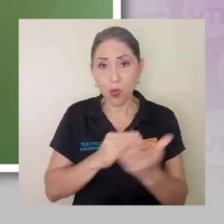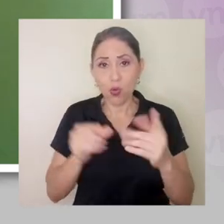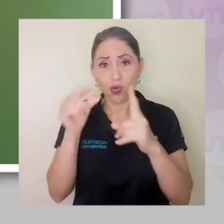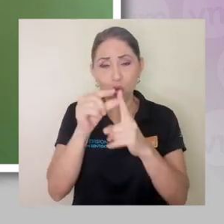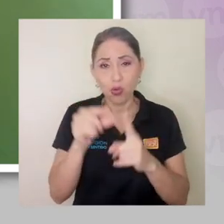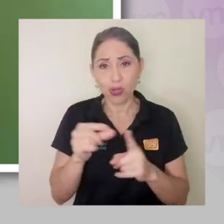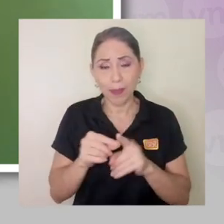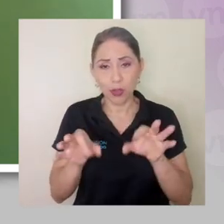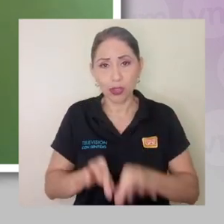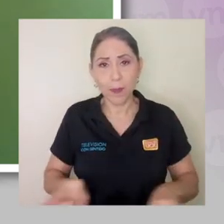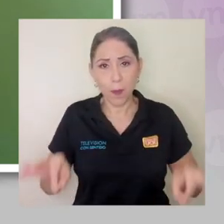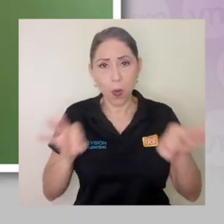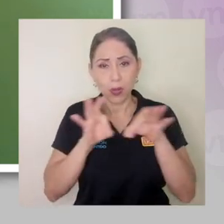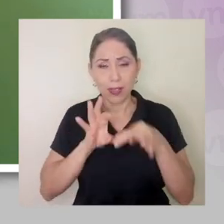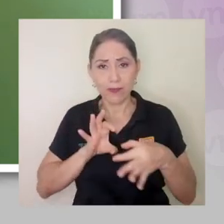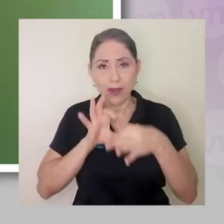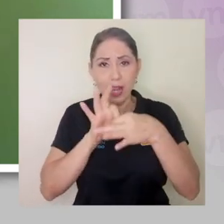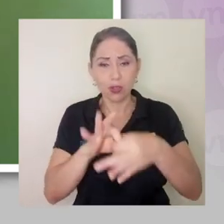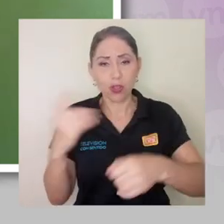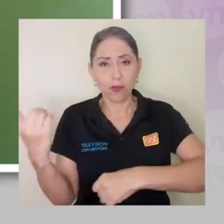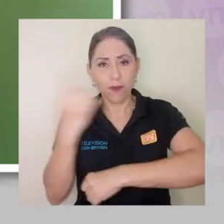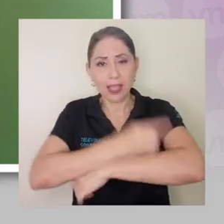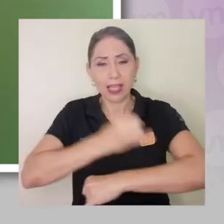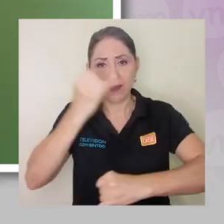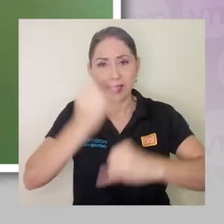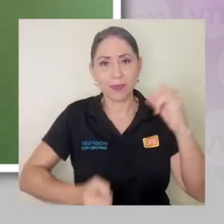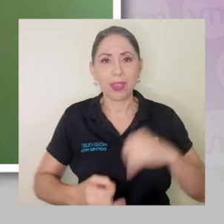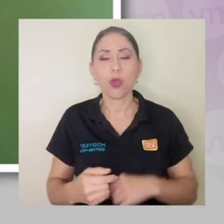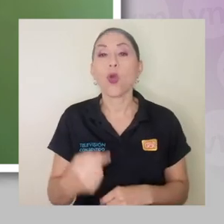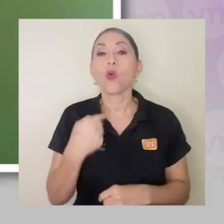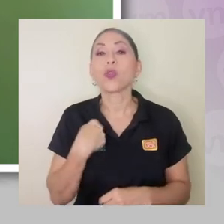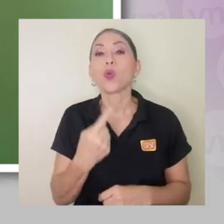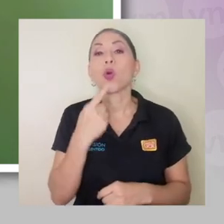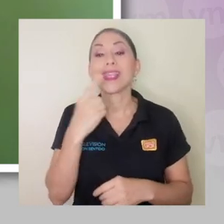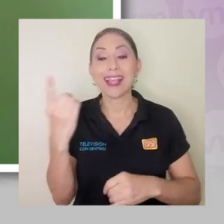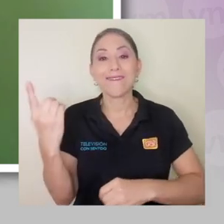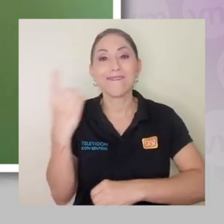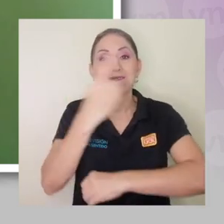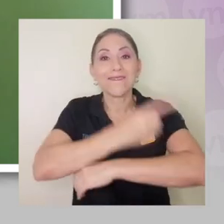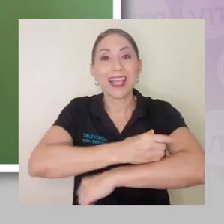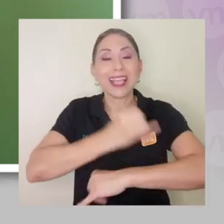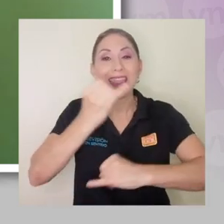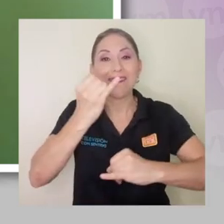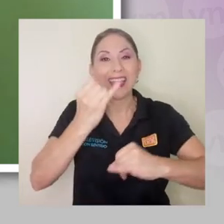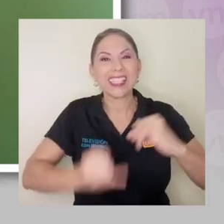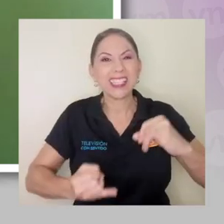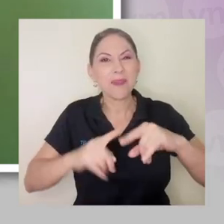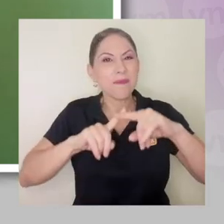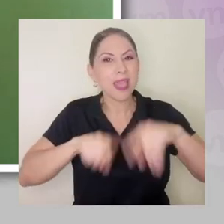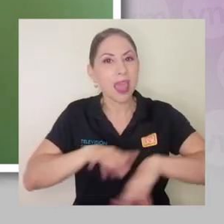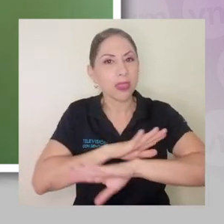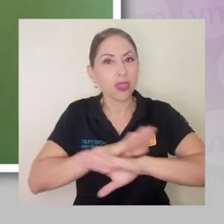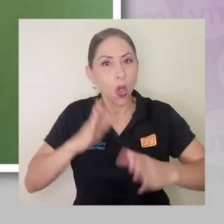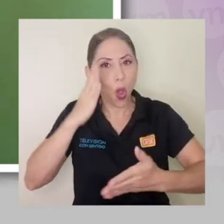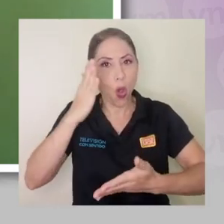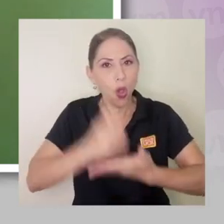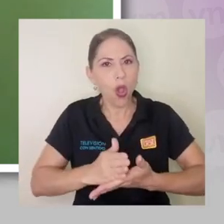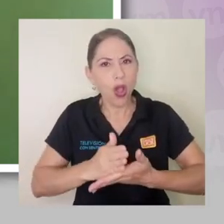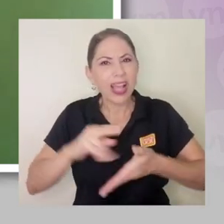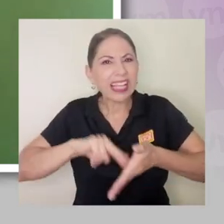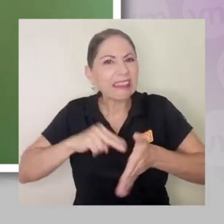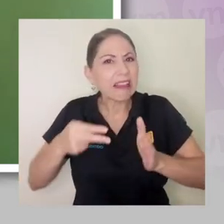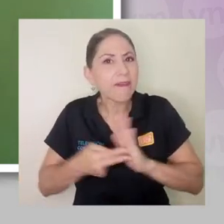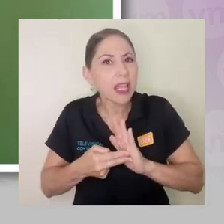importantes relacionados con fechas de vencimiento. Por ejemplo, cuando uno habla de fecha de vencimiento, de lo que está hablando